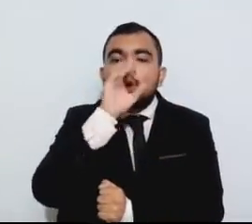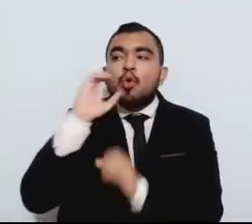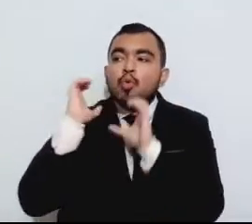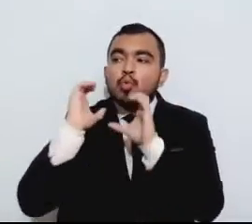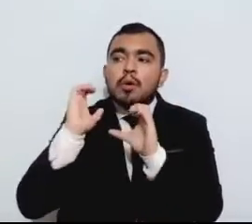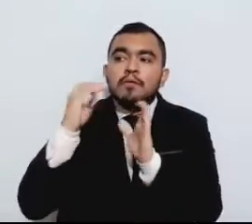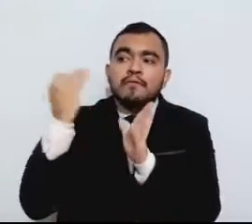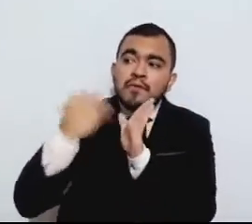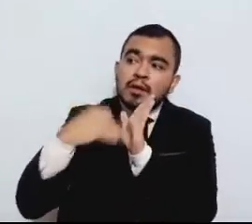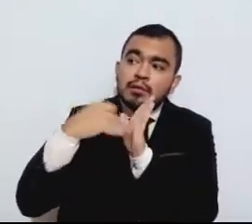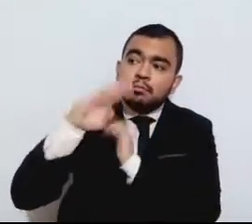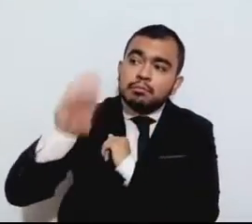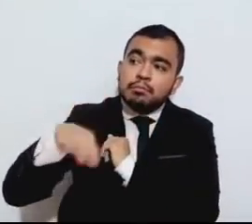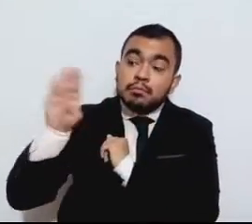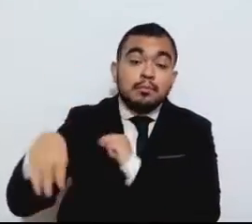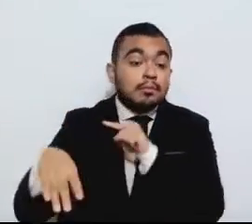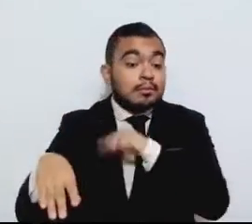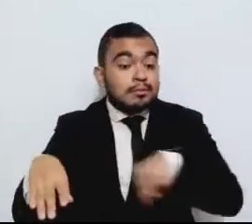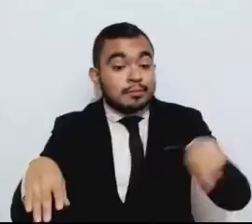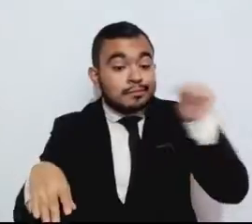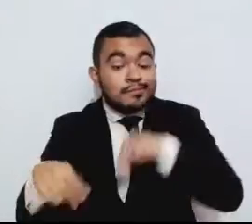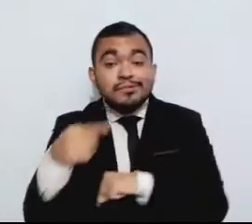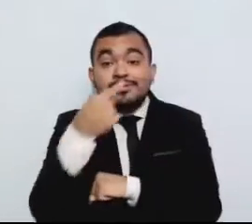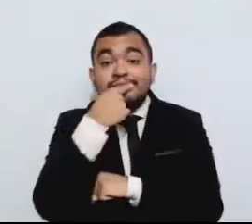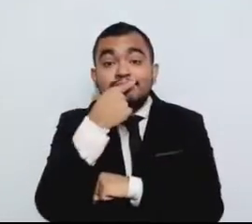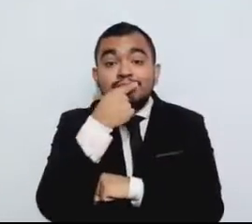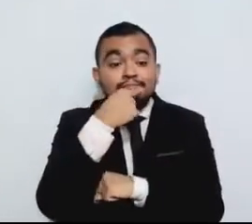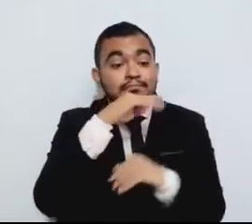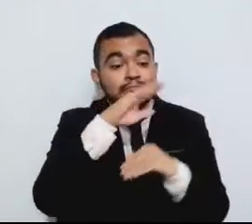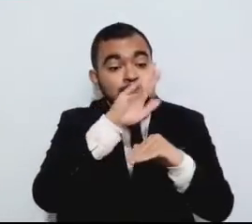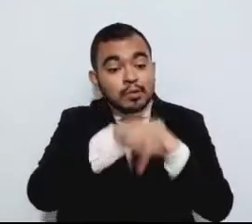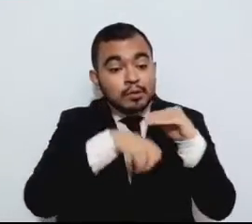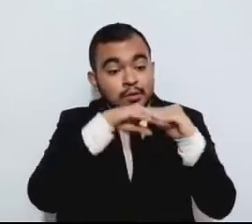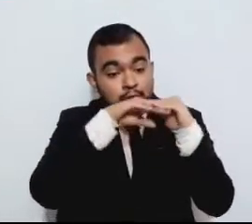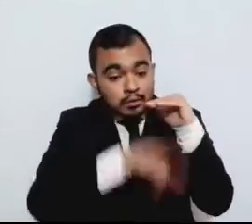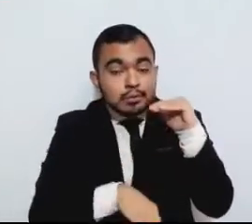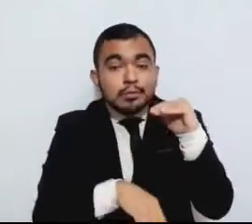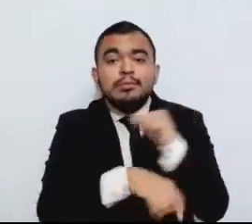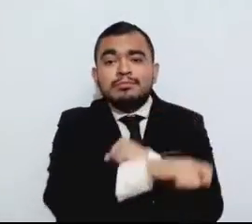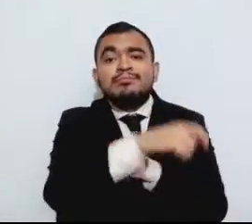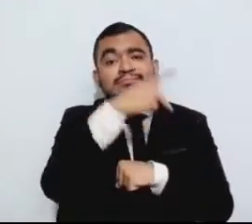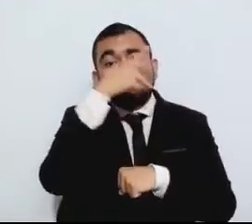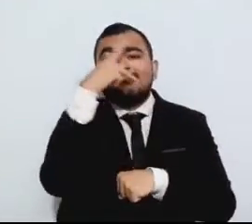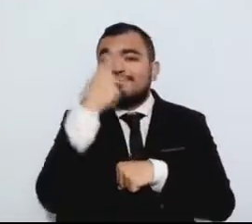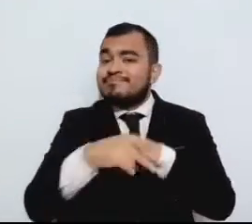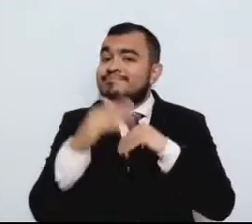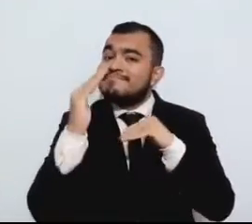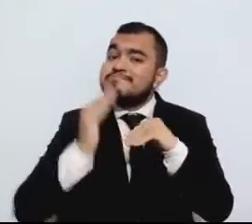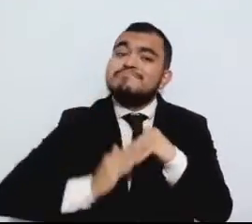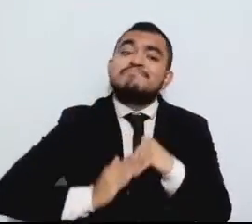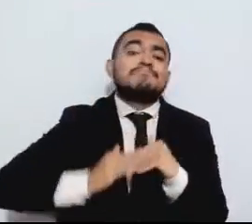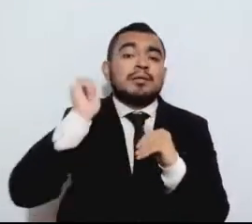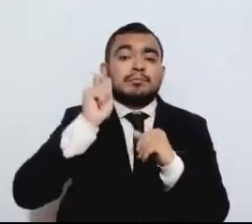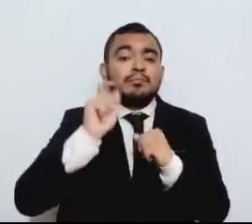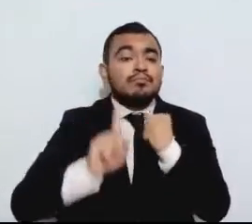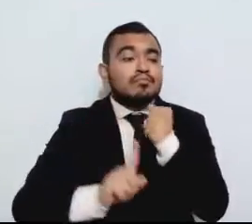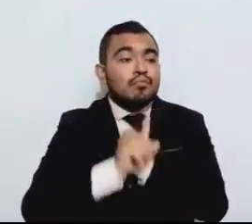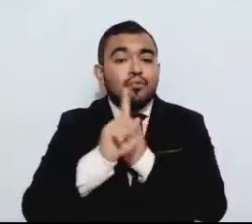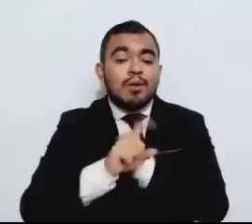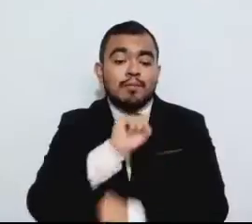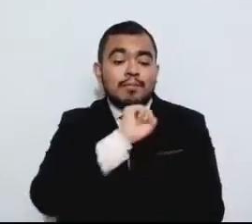menores que atraviesan por esta situación corren un mayor riesgo de sufrir problemas de salud mental,